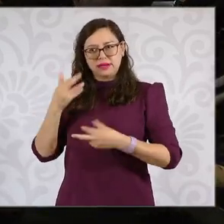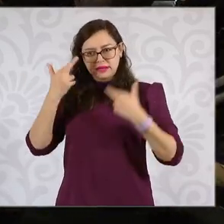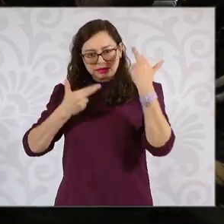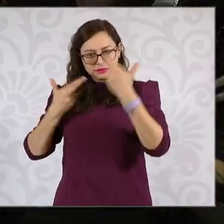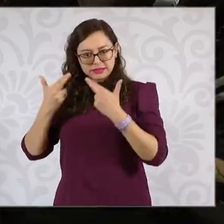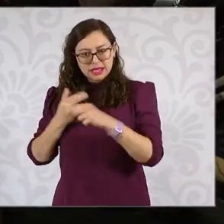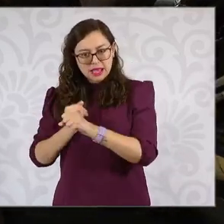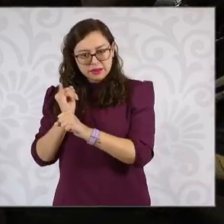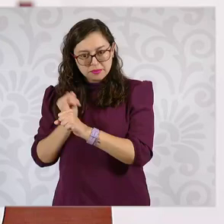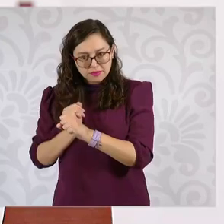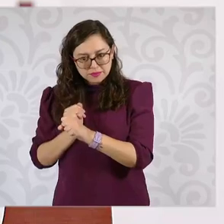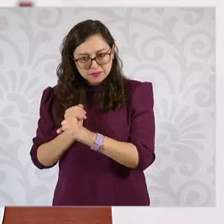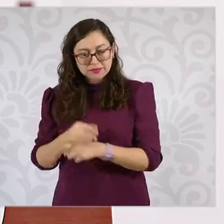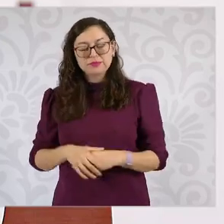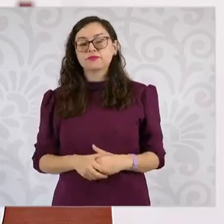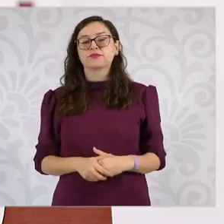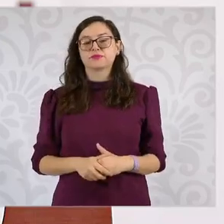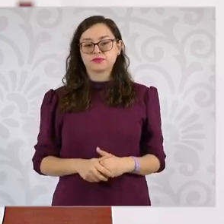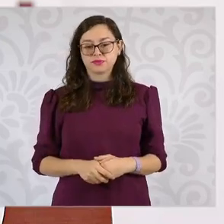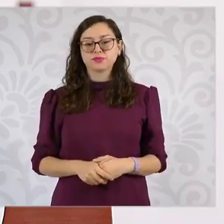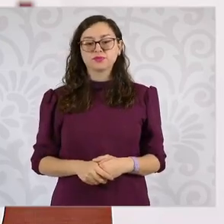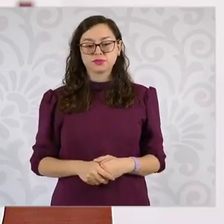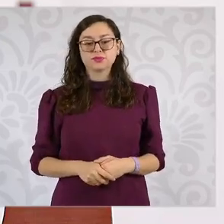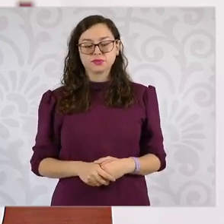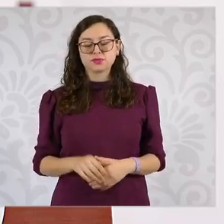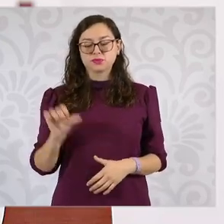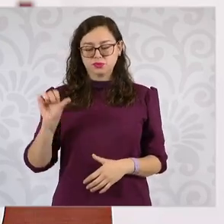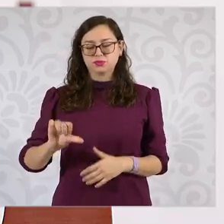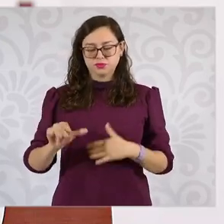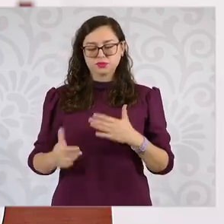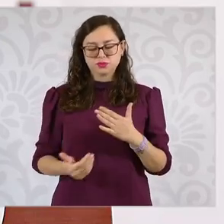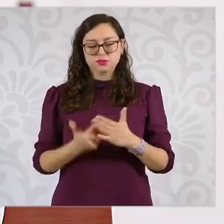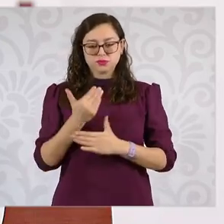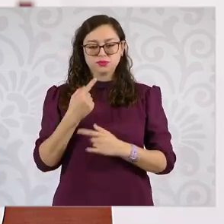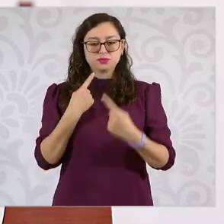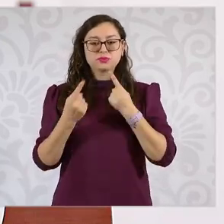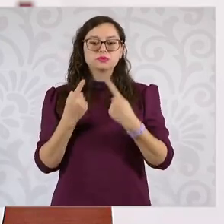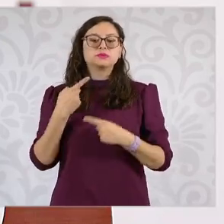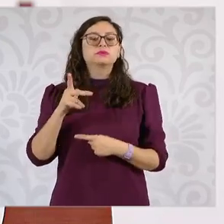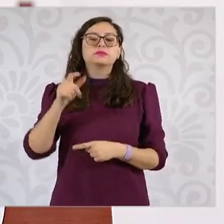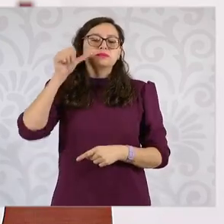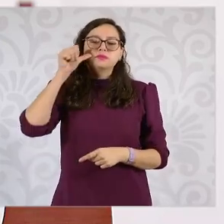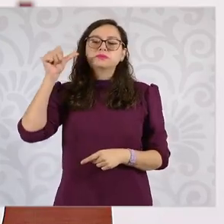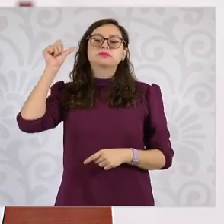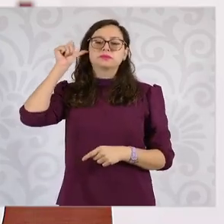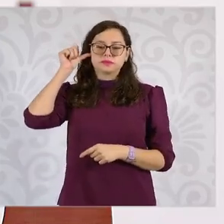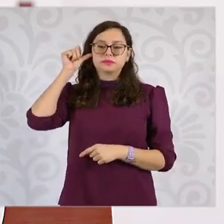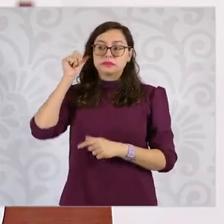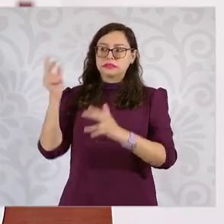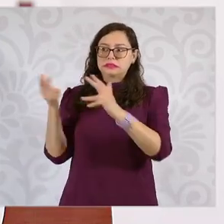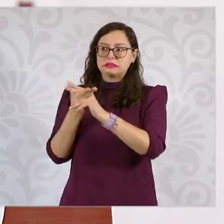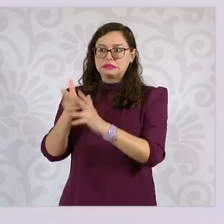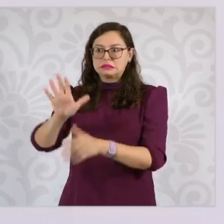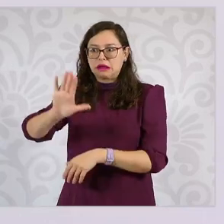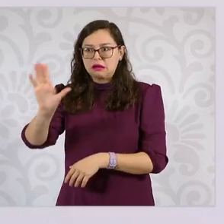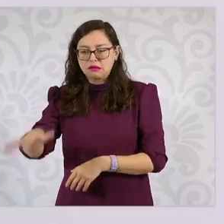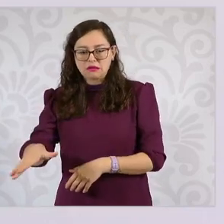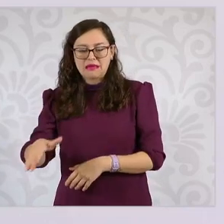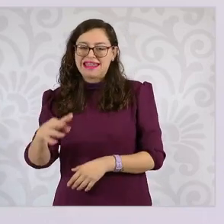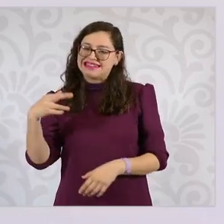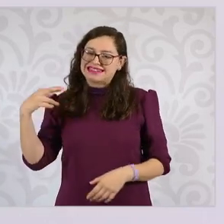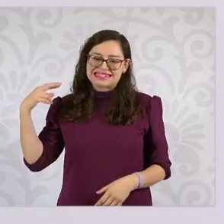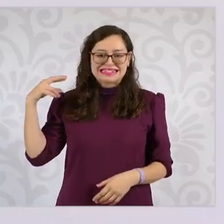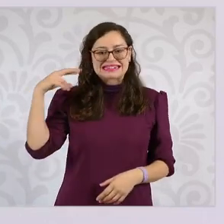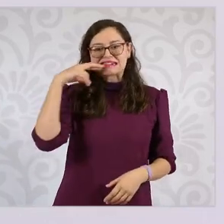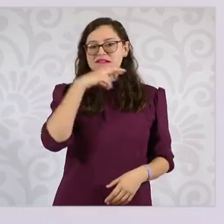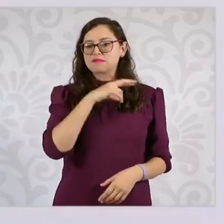desde ayer, en el momento en que ocurrió, de inmediato me informó la secretaria